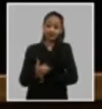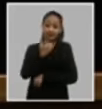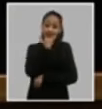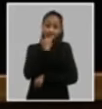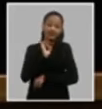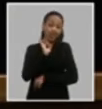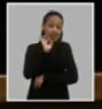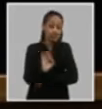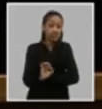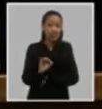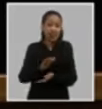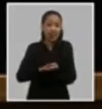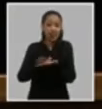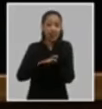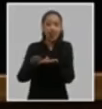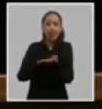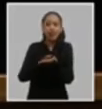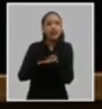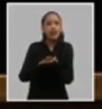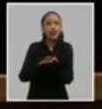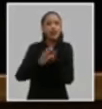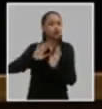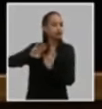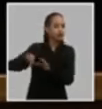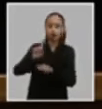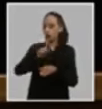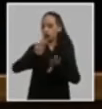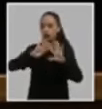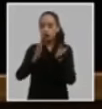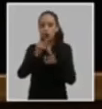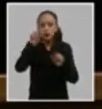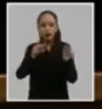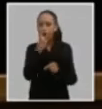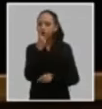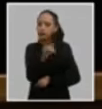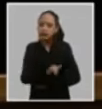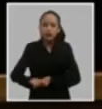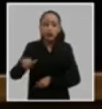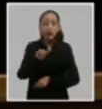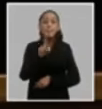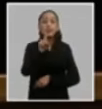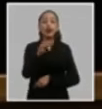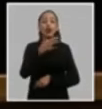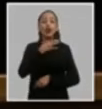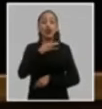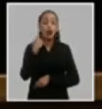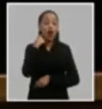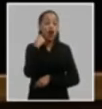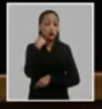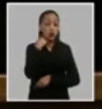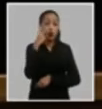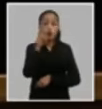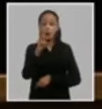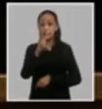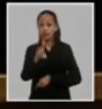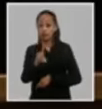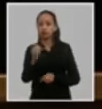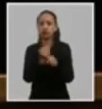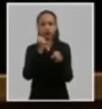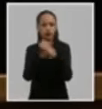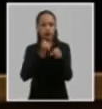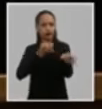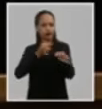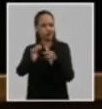sin dejar a nadie desamparado a partir del primero de enero de dos mil veintiuno se ha trabajado en su